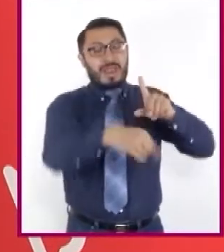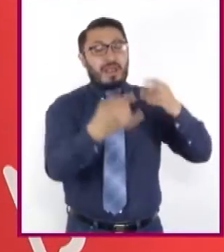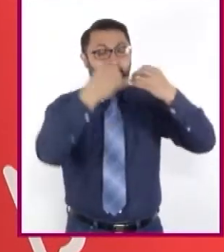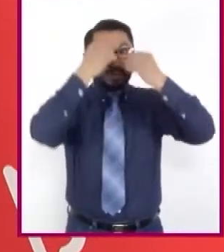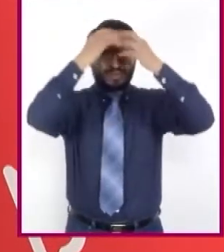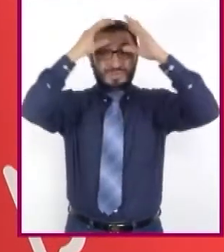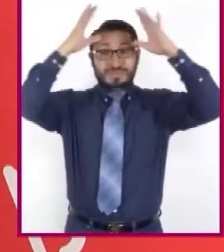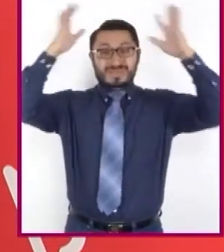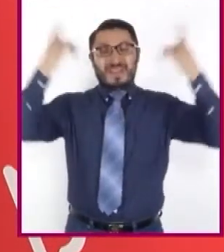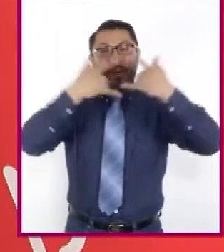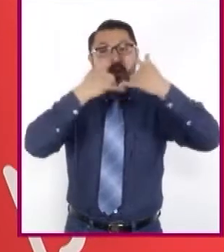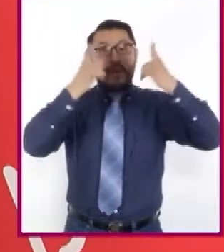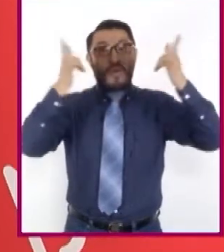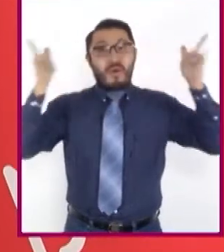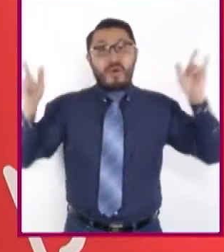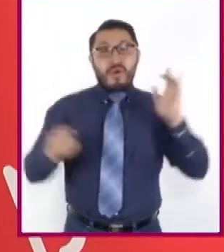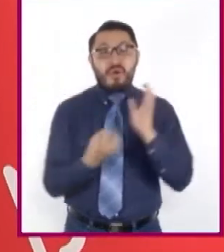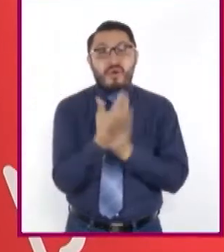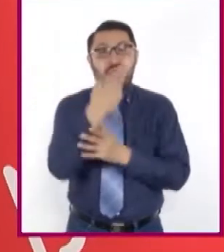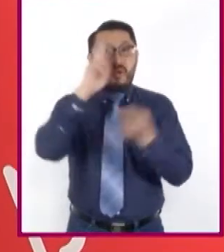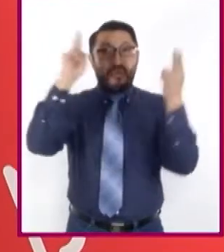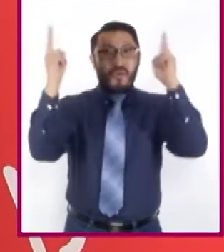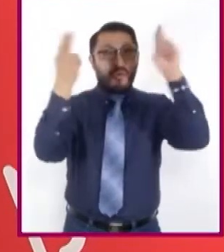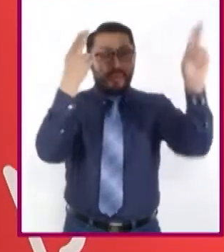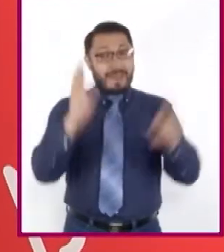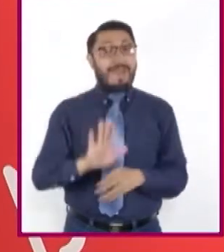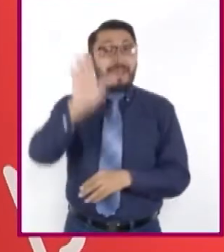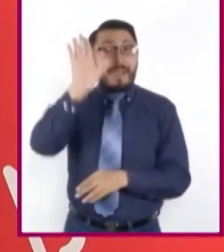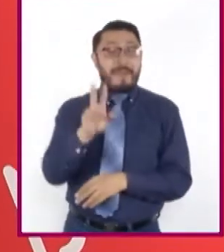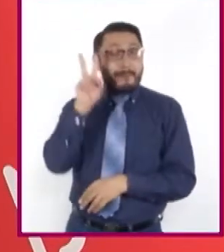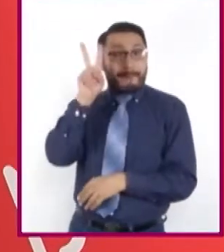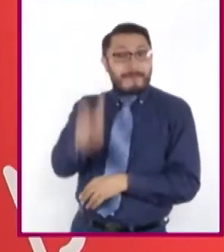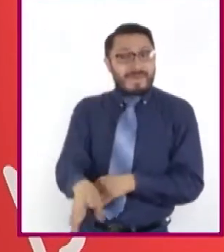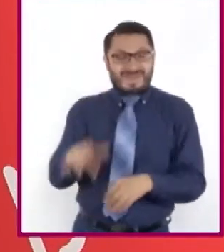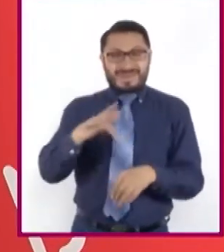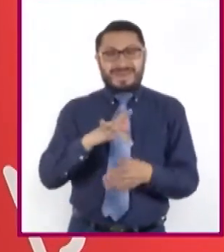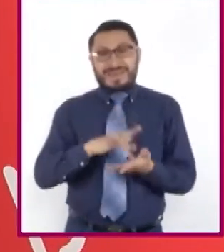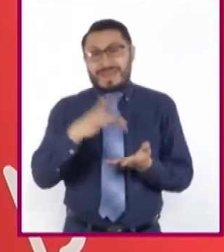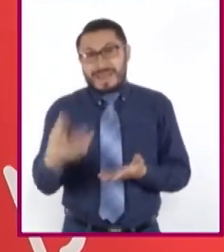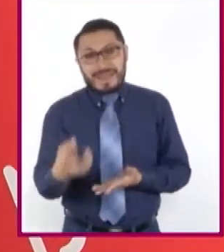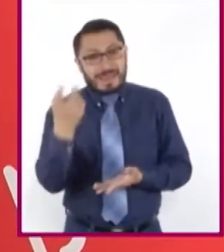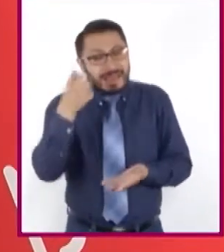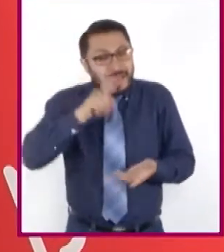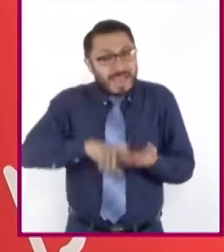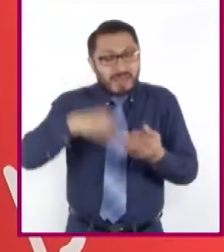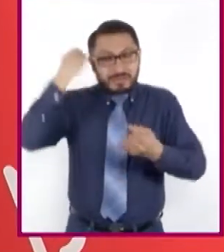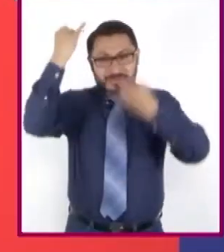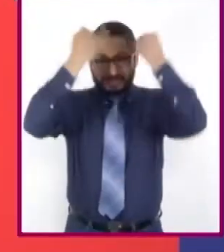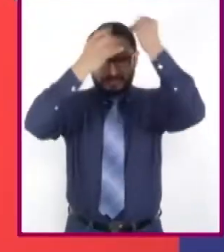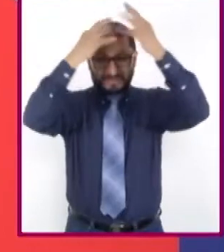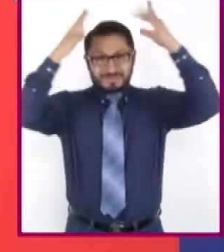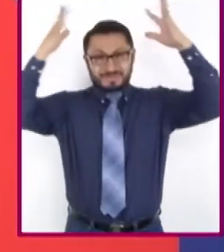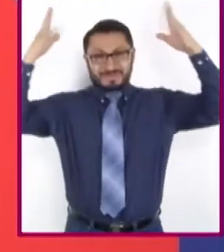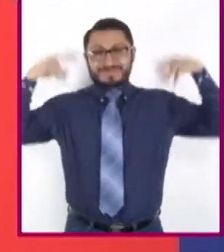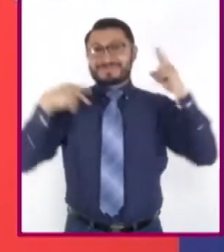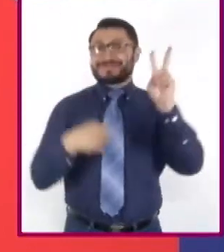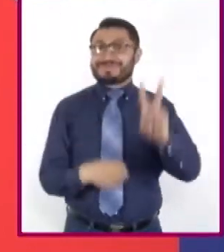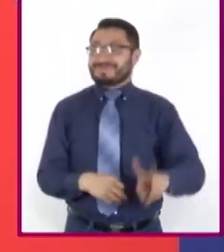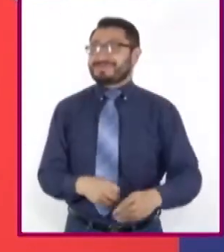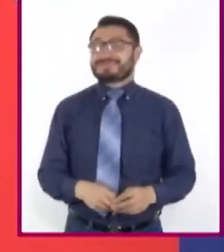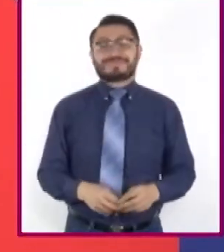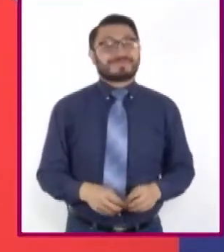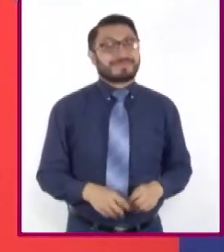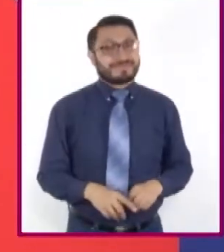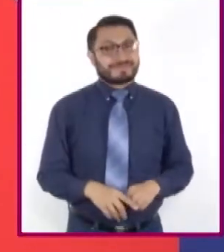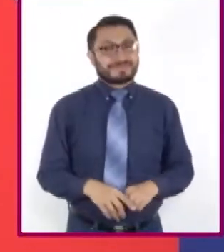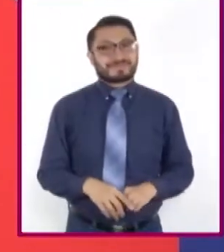nos da la sensación de que es verdadero, y todo gracias a la imaginación y a la sensibilidad. En el